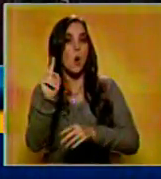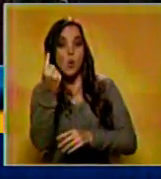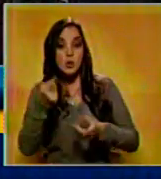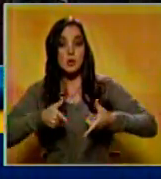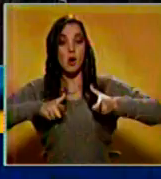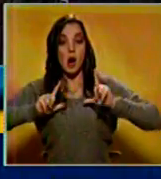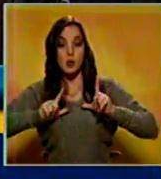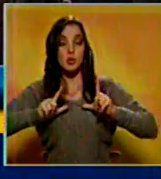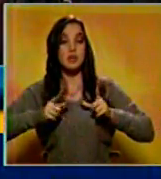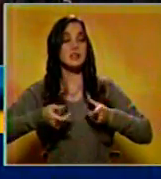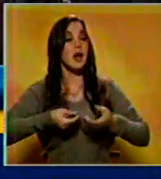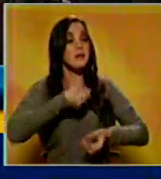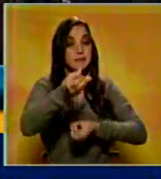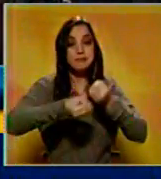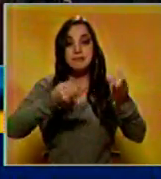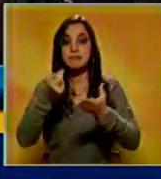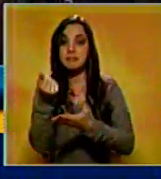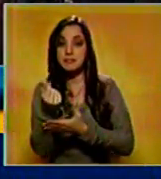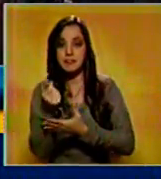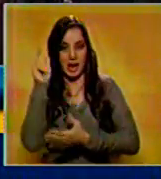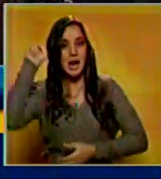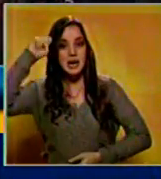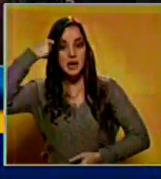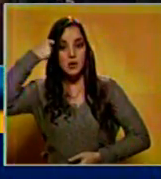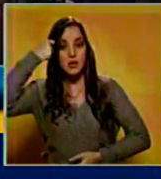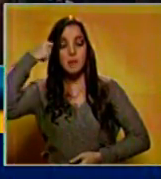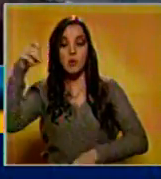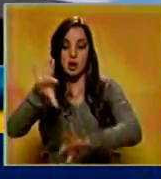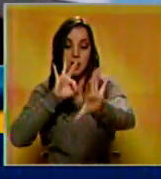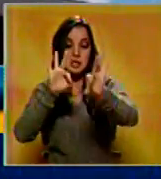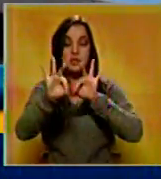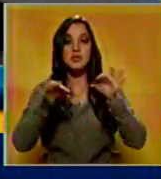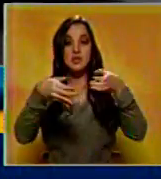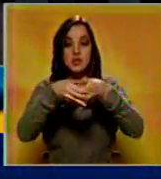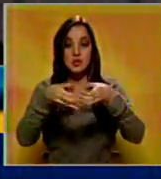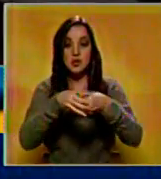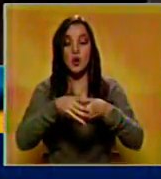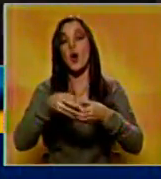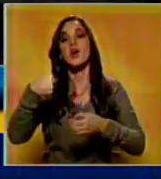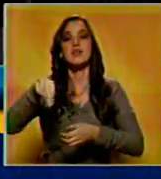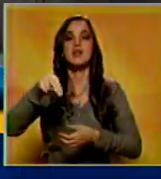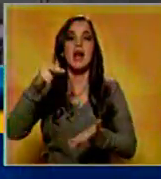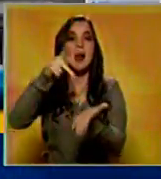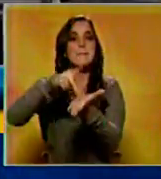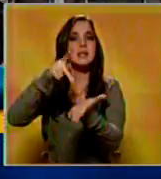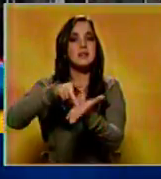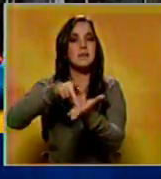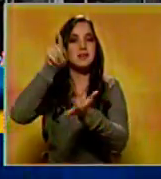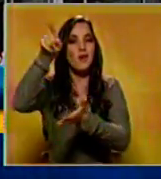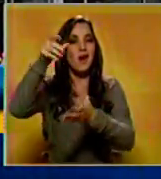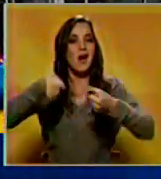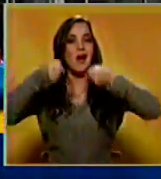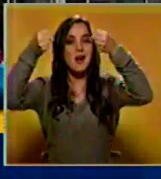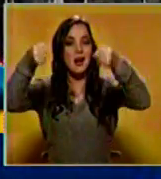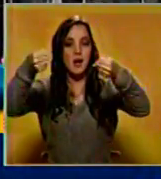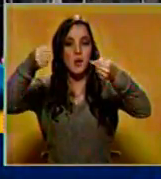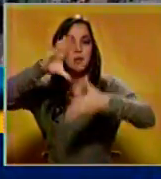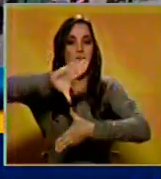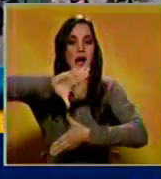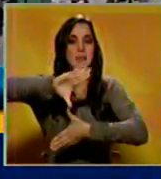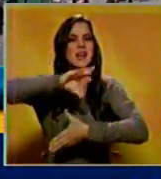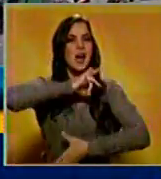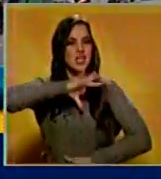para ello. Recordemos que la selección nacional debe comenzar en los próximos días su participación en la Copa América de Chile.